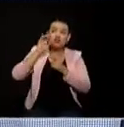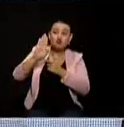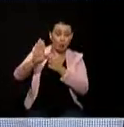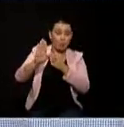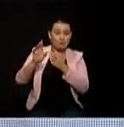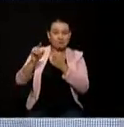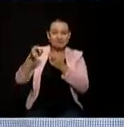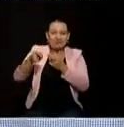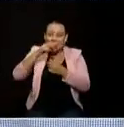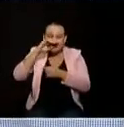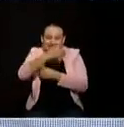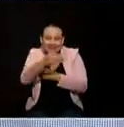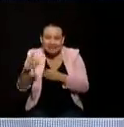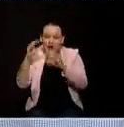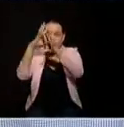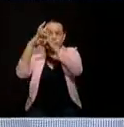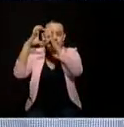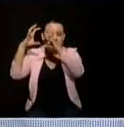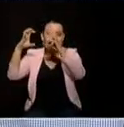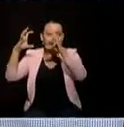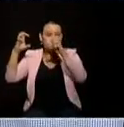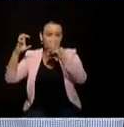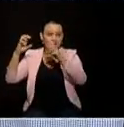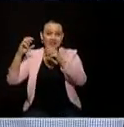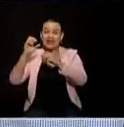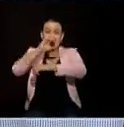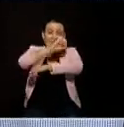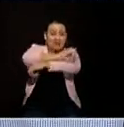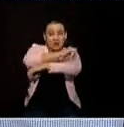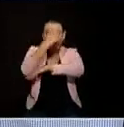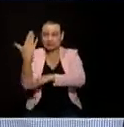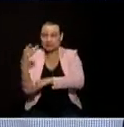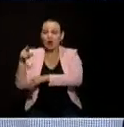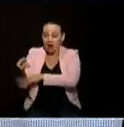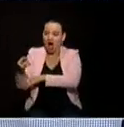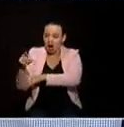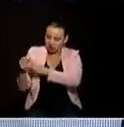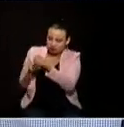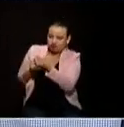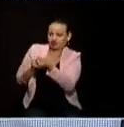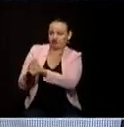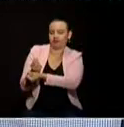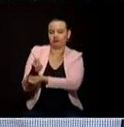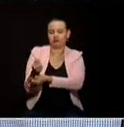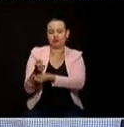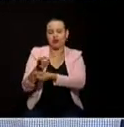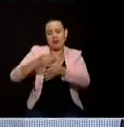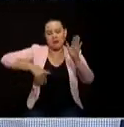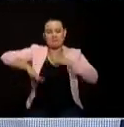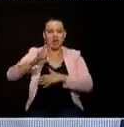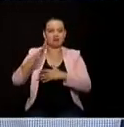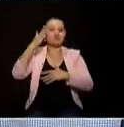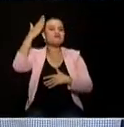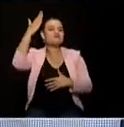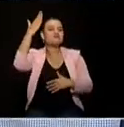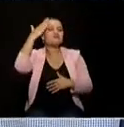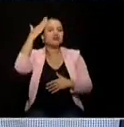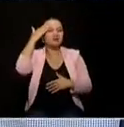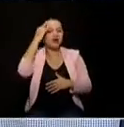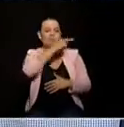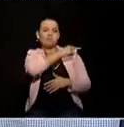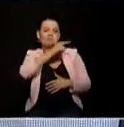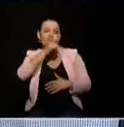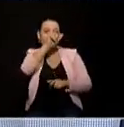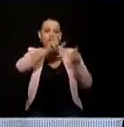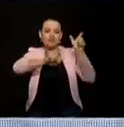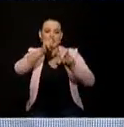organizar la red hospitalaria fortaleciendo la promoción y la prevención en este caso con lo que tiene que ver con la salud mental de los pequeños